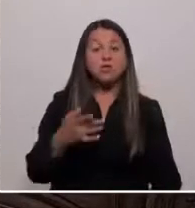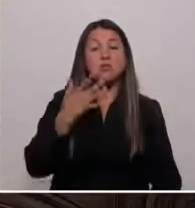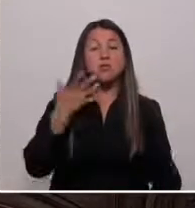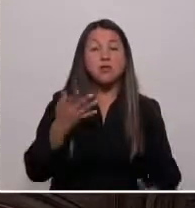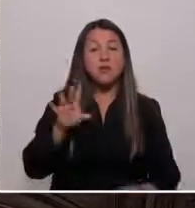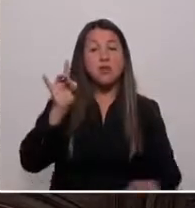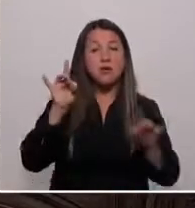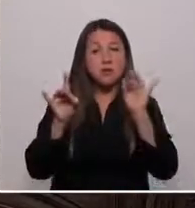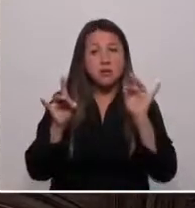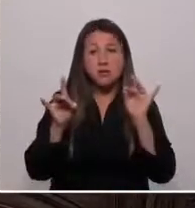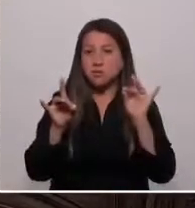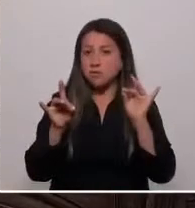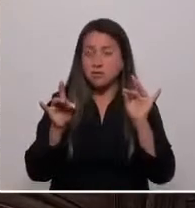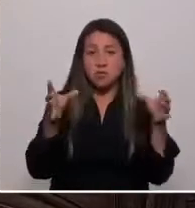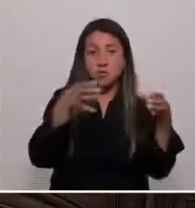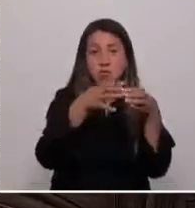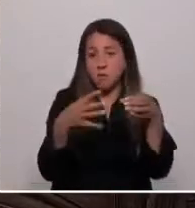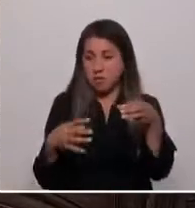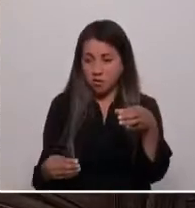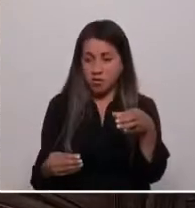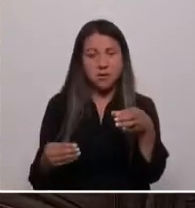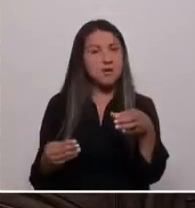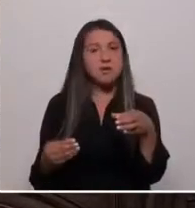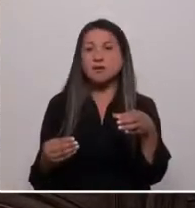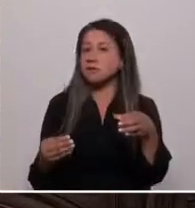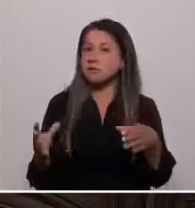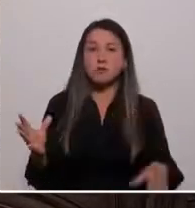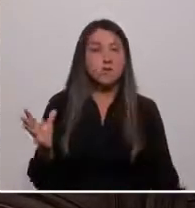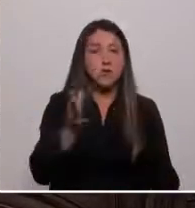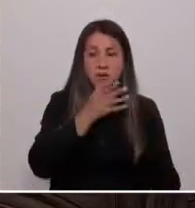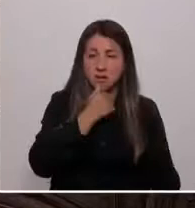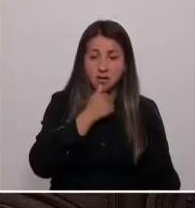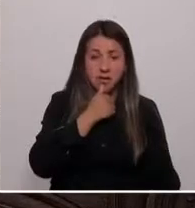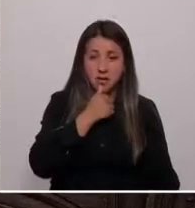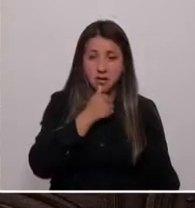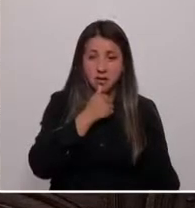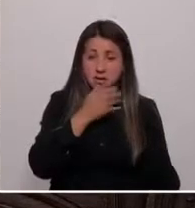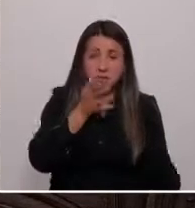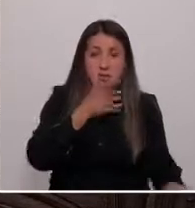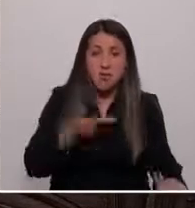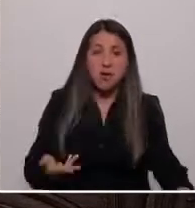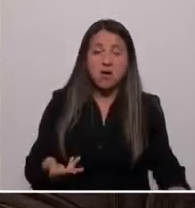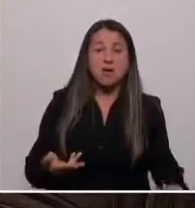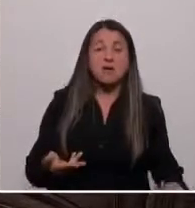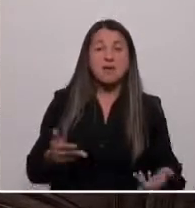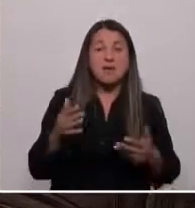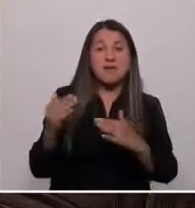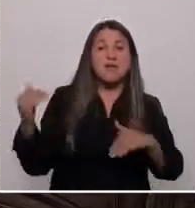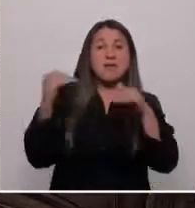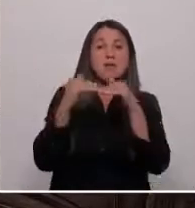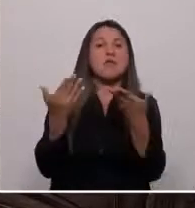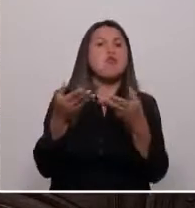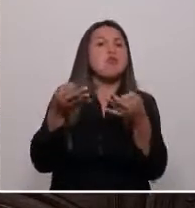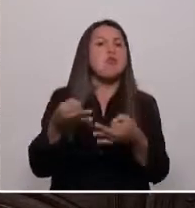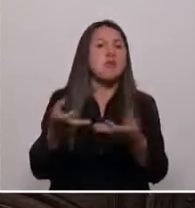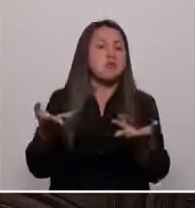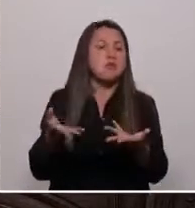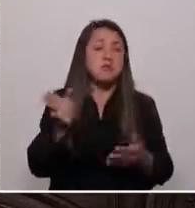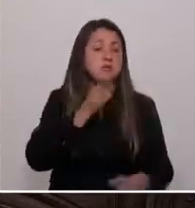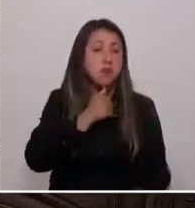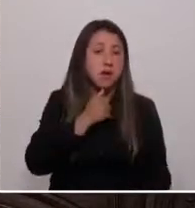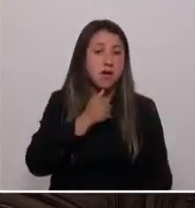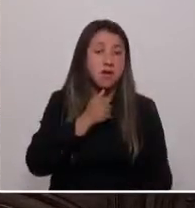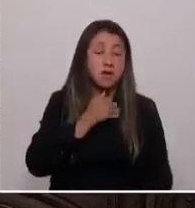hay tales minorías, que lo que en realidad no existía era ese estándar, esa forma correcta de ser. Y es así